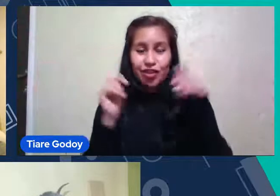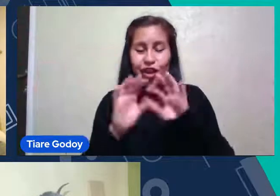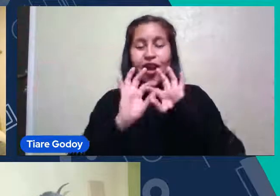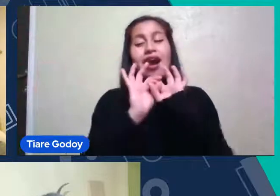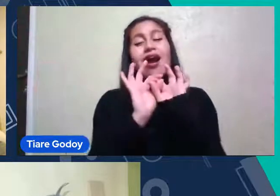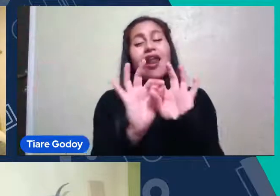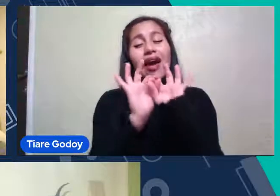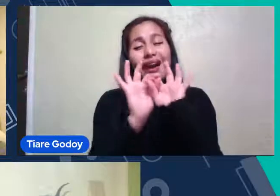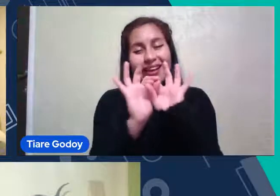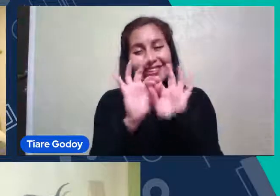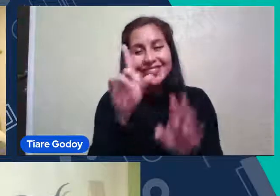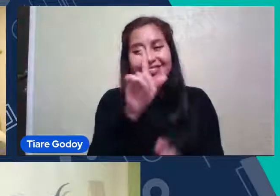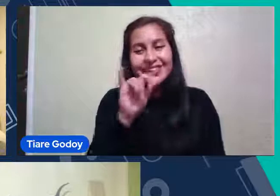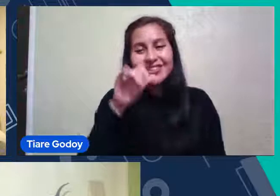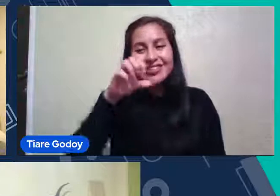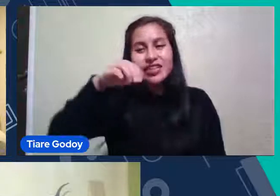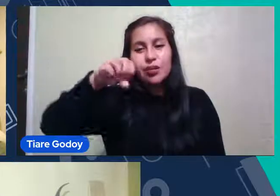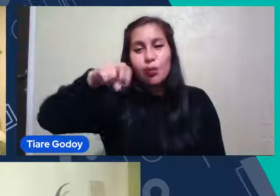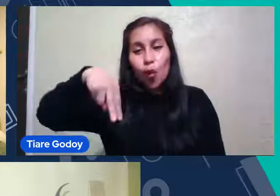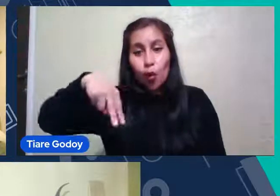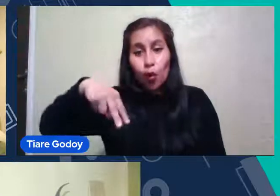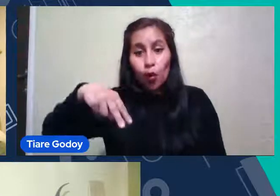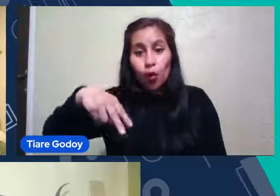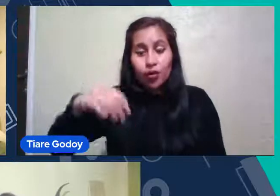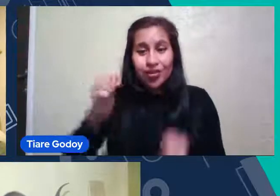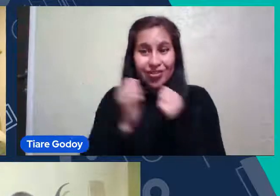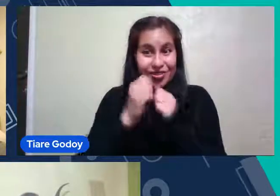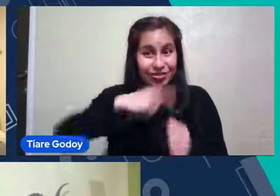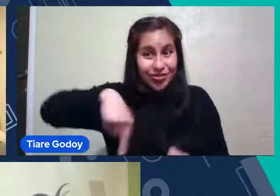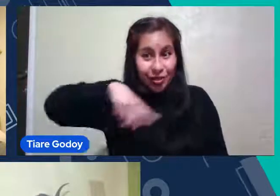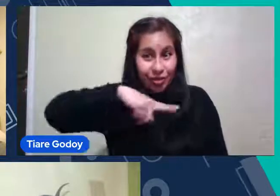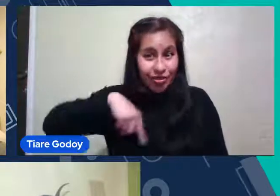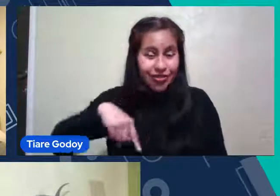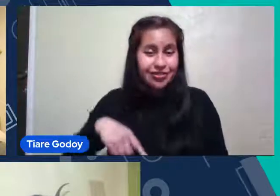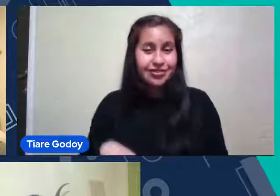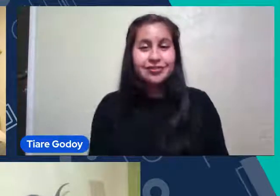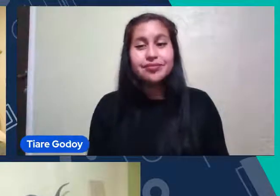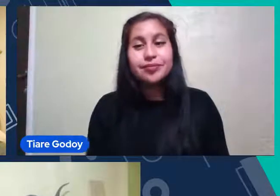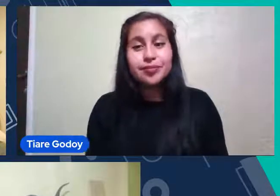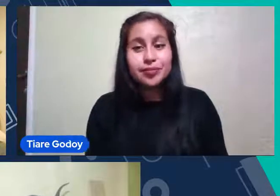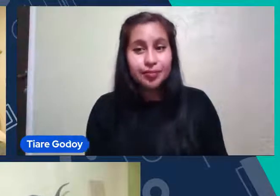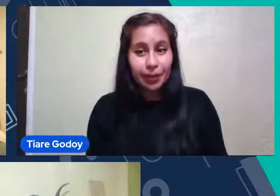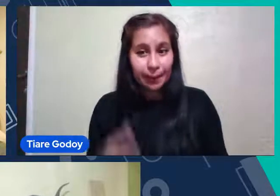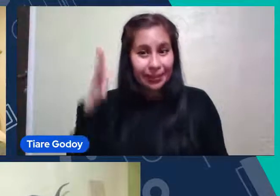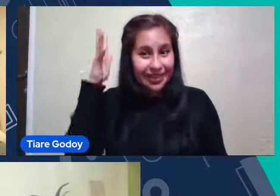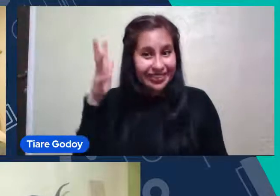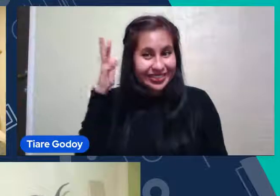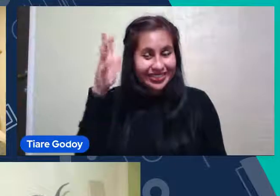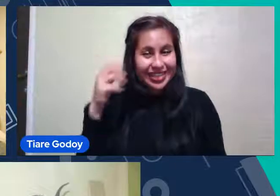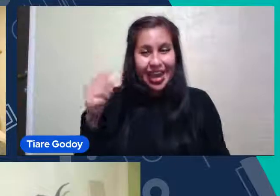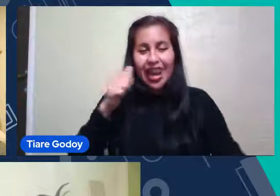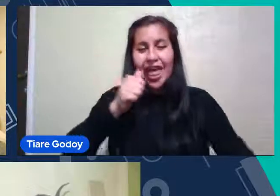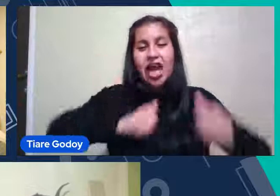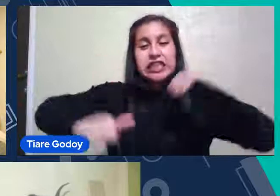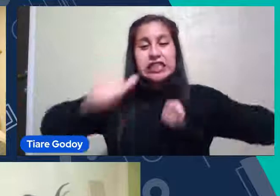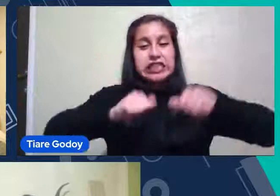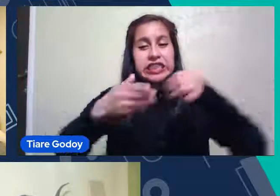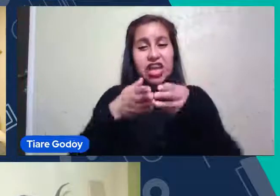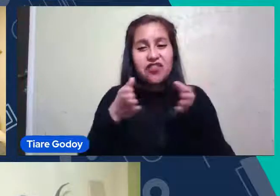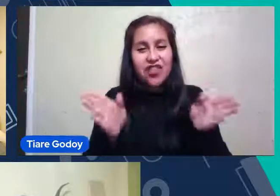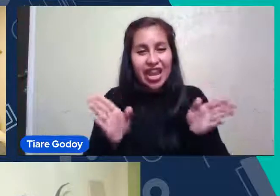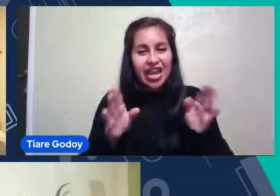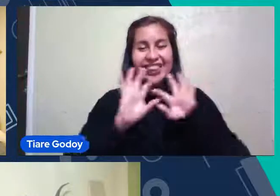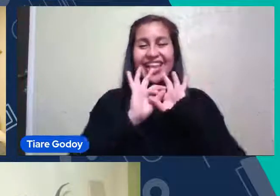Por Haber Estado Con Nosotros En Las Charlas De Ciense Abierta Explora Muchas Gracias Tiare